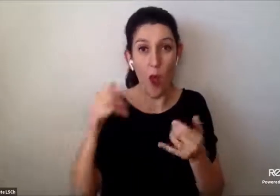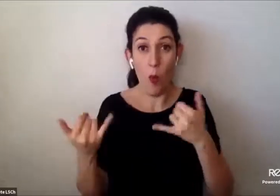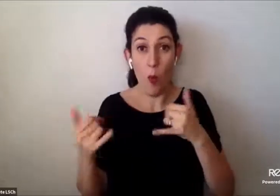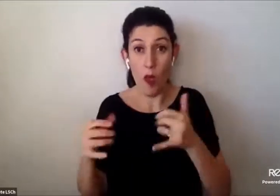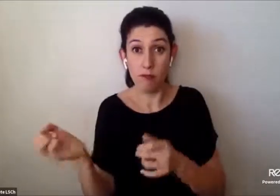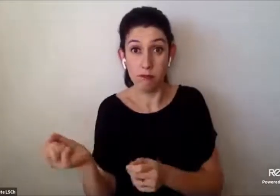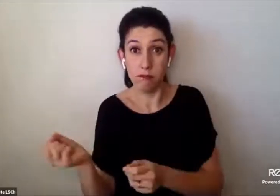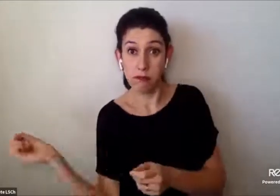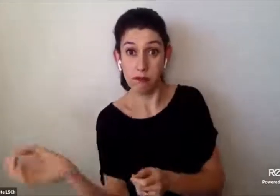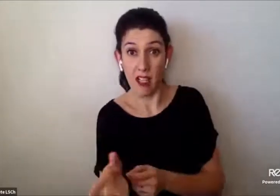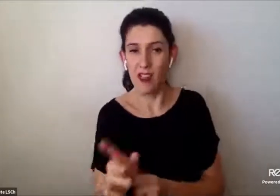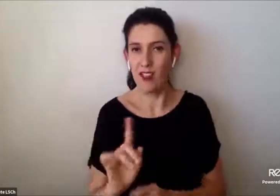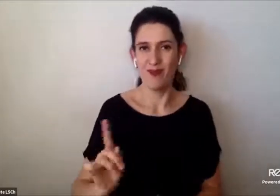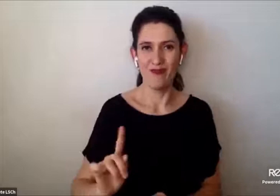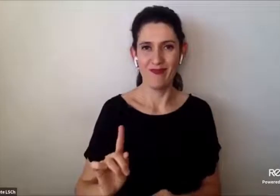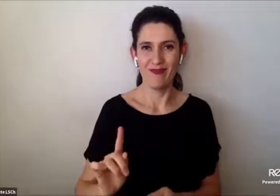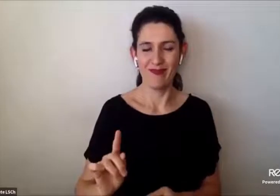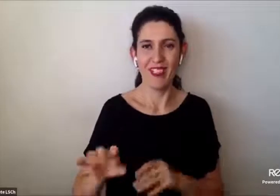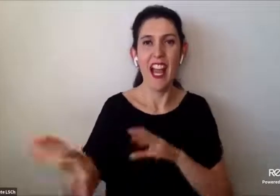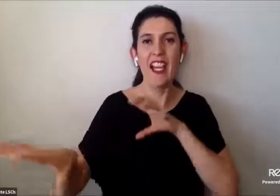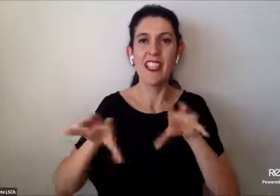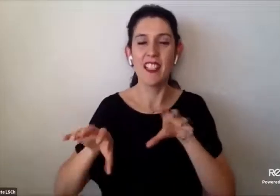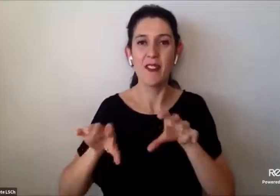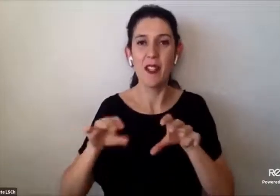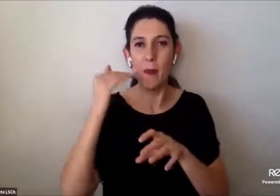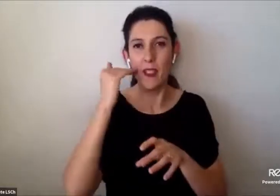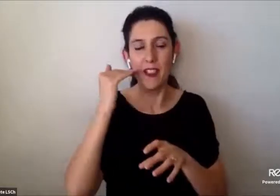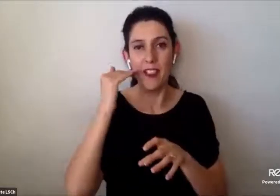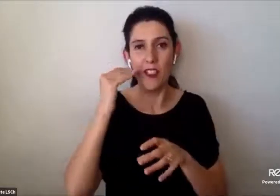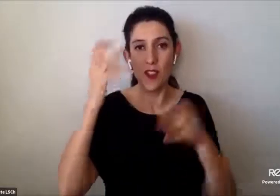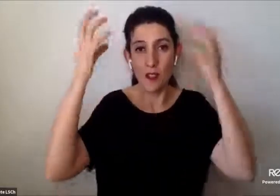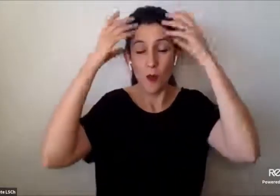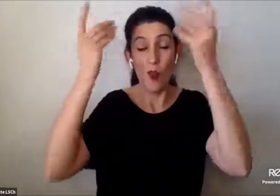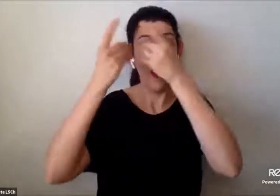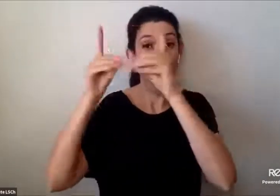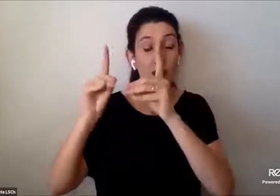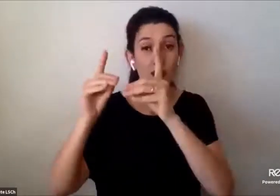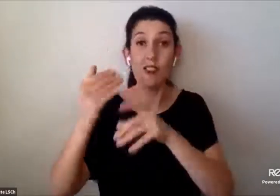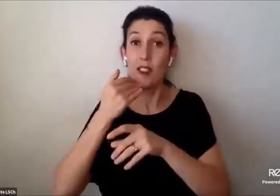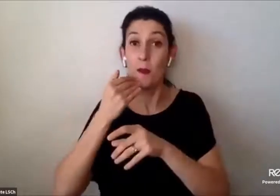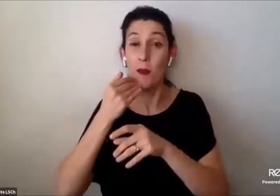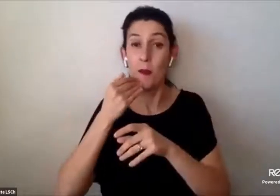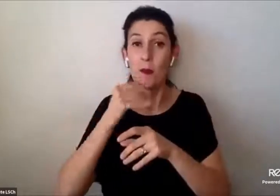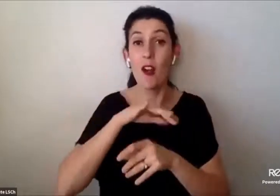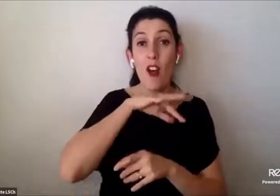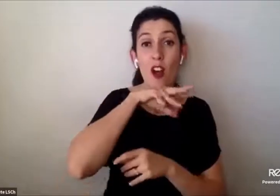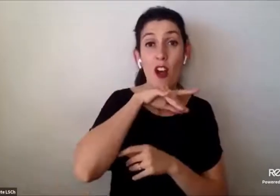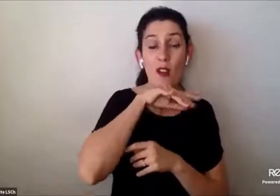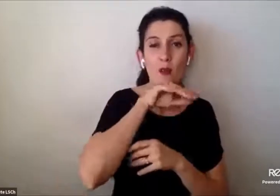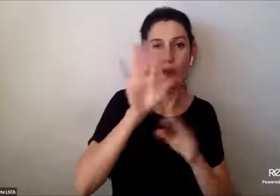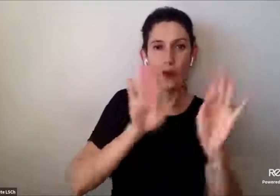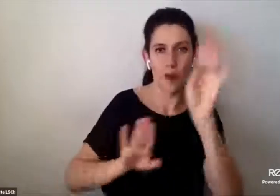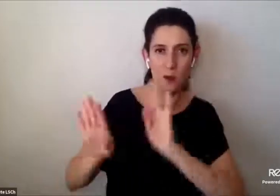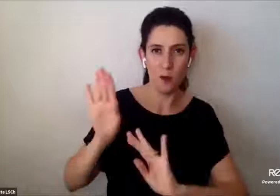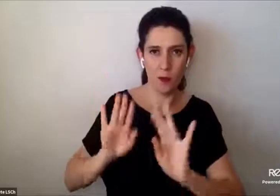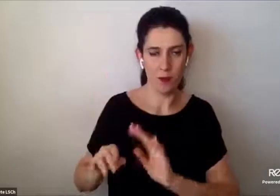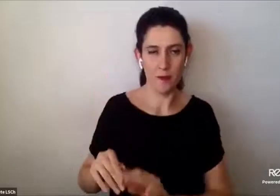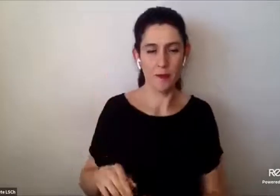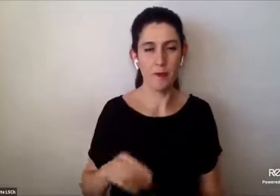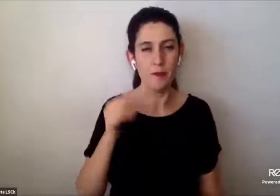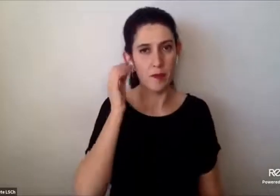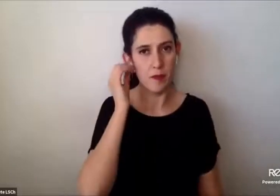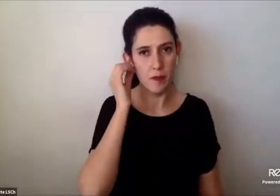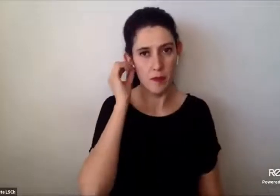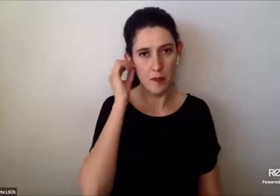neurodiversos y sus adultos significativos y en esta tercera parte vamos a ver esta